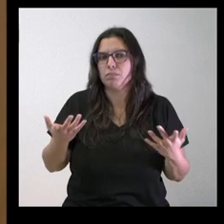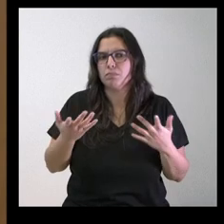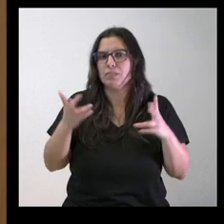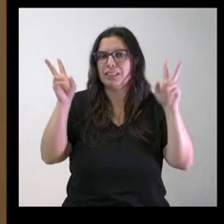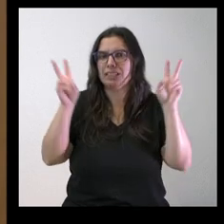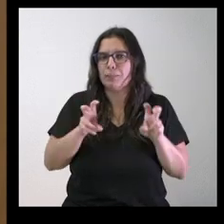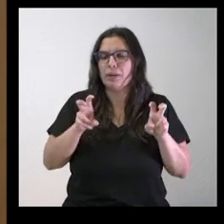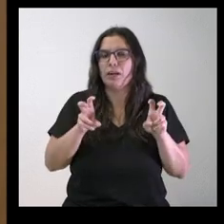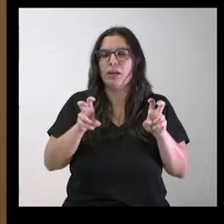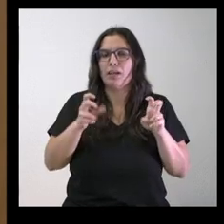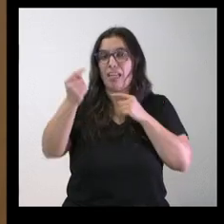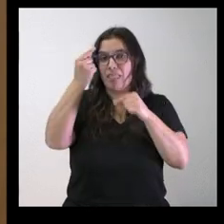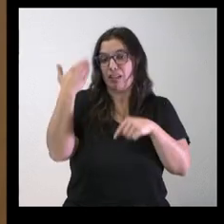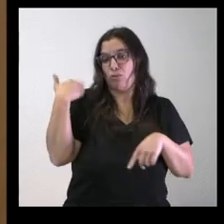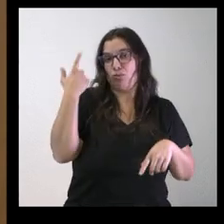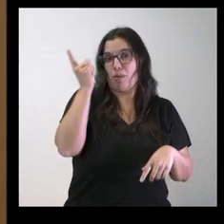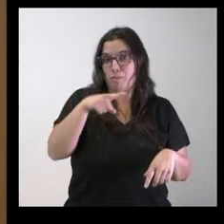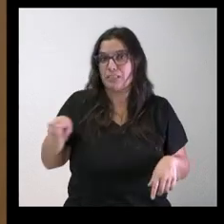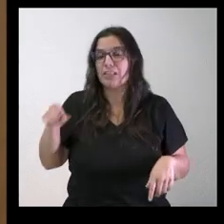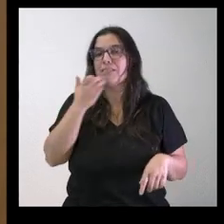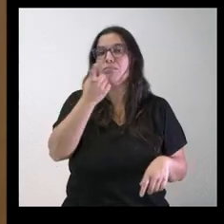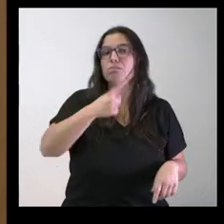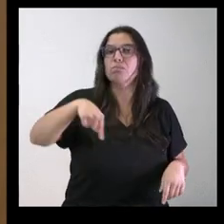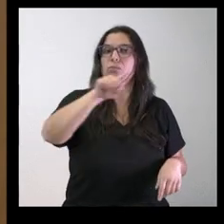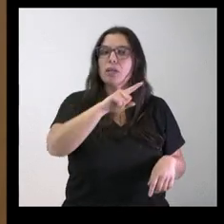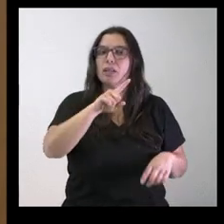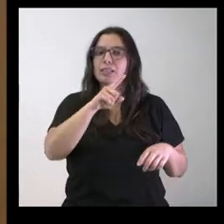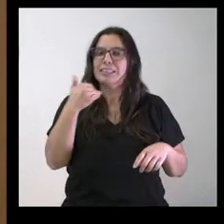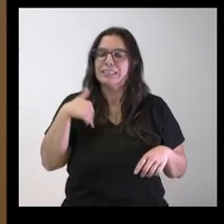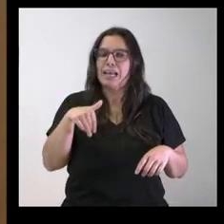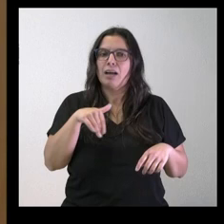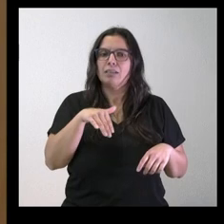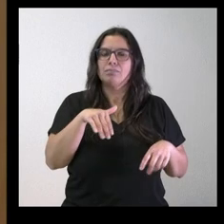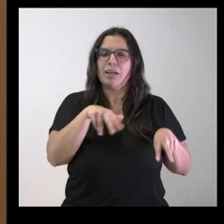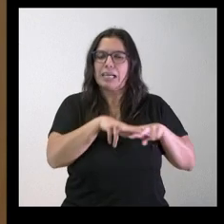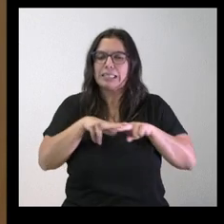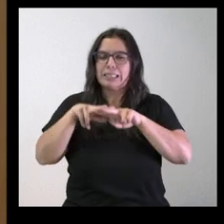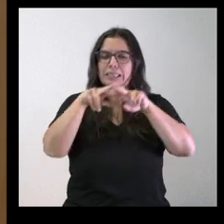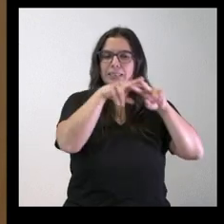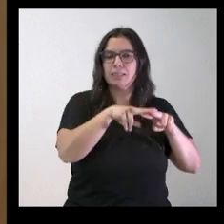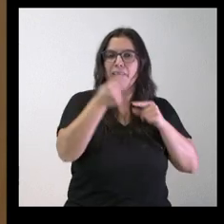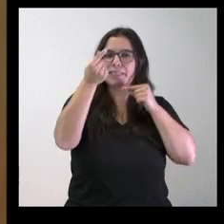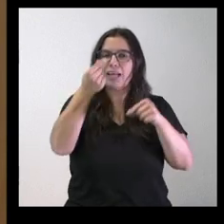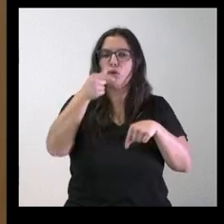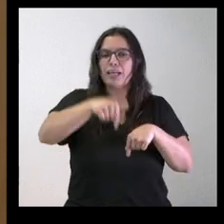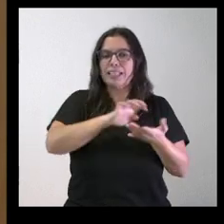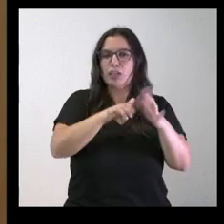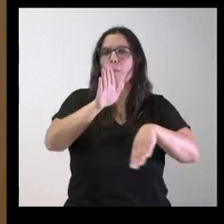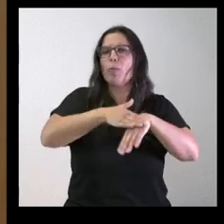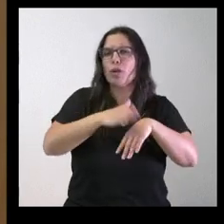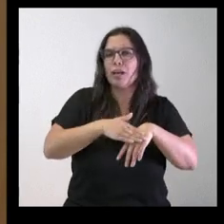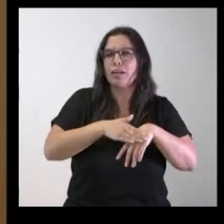los datos de los últimos meses si ustedes han analizado las causas de por qué se dan estos datos en Castilla y León